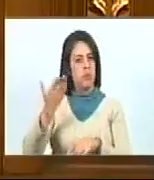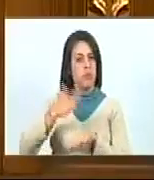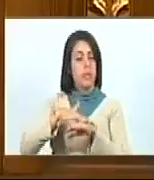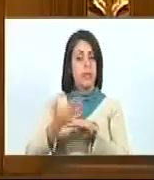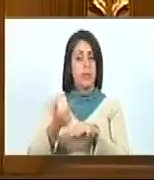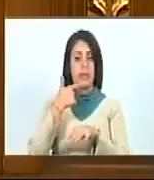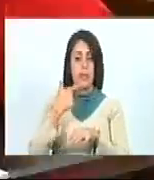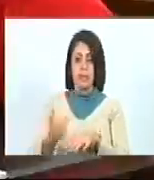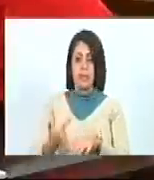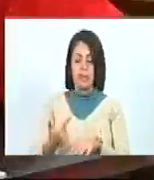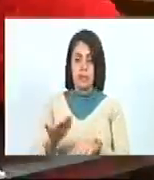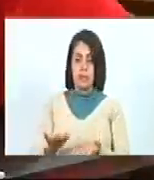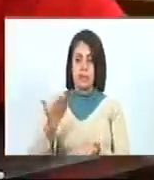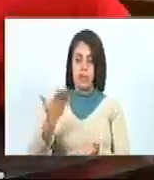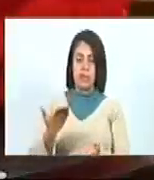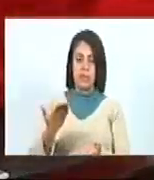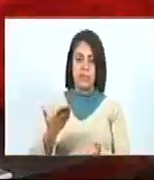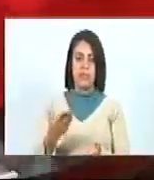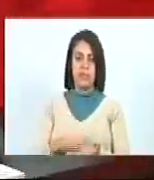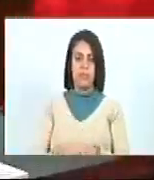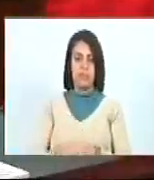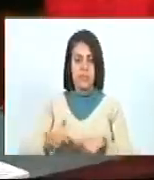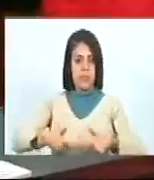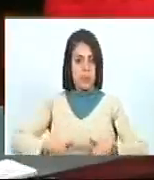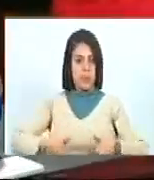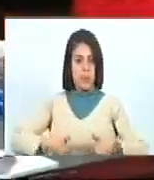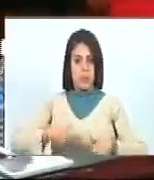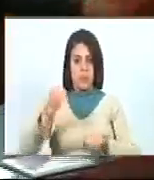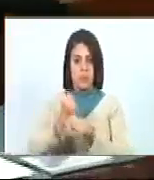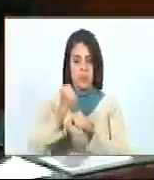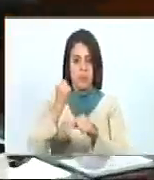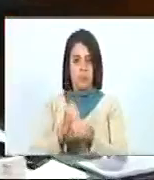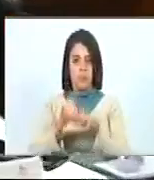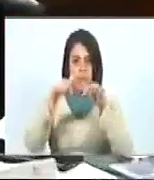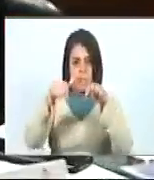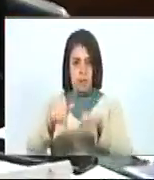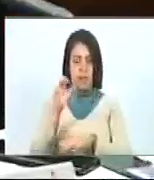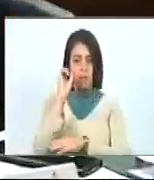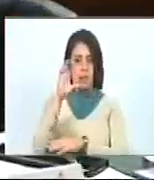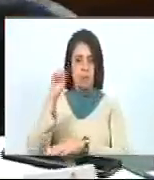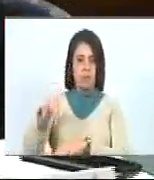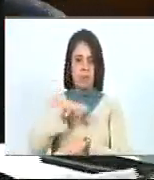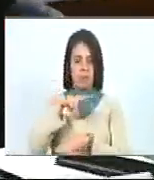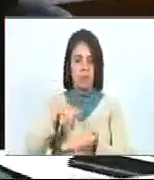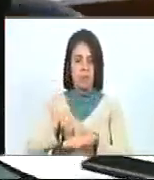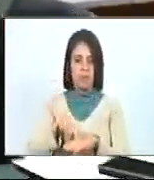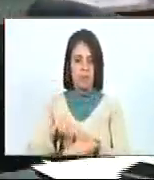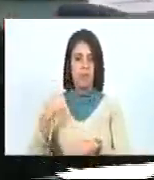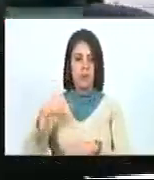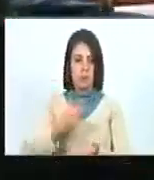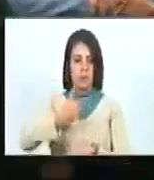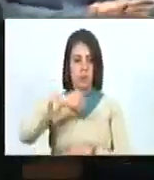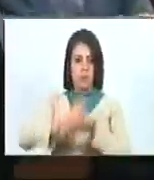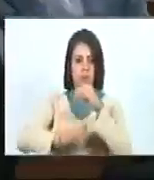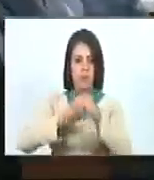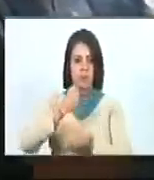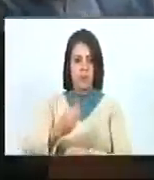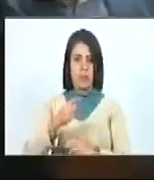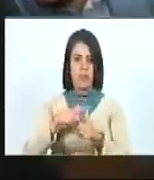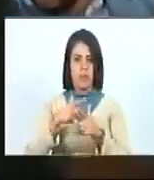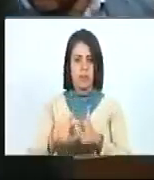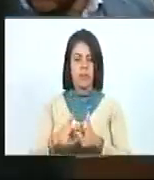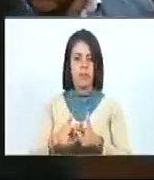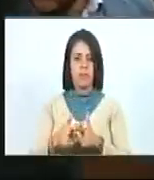destacar el arduo trabajo que desde esta Asamblea Nacional hemos venido realizando